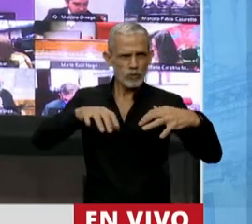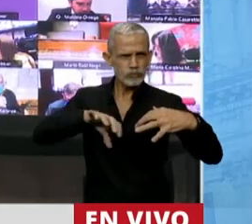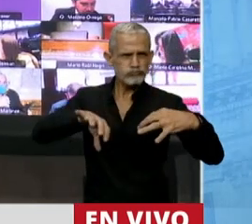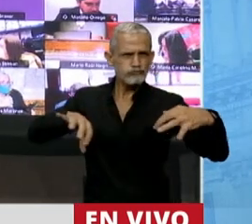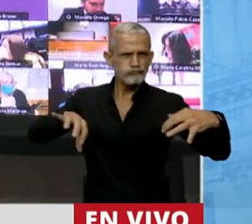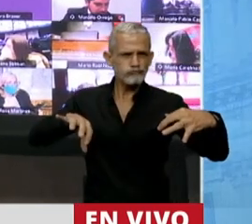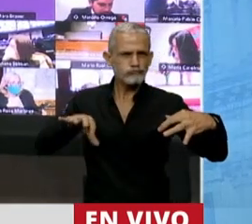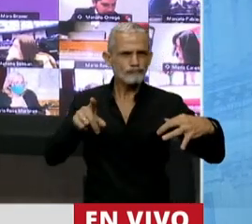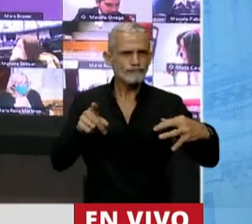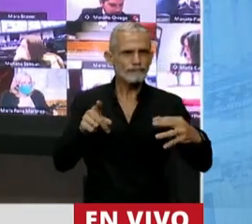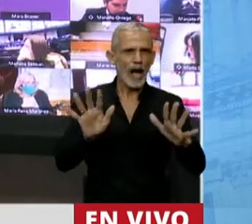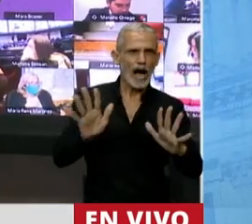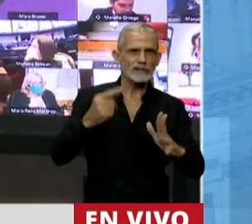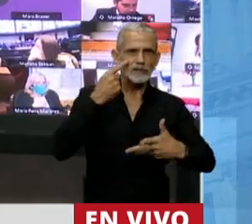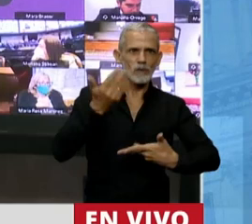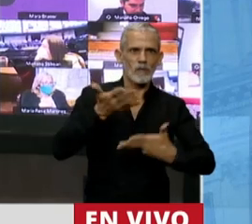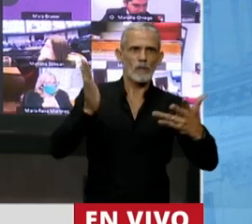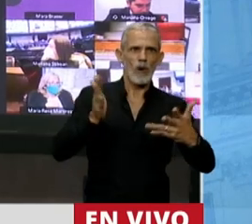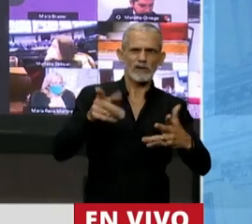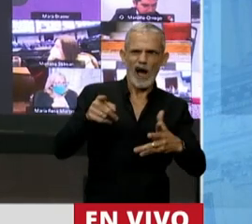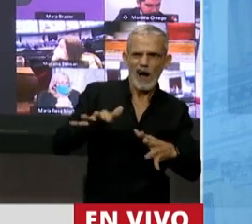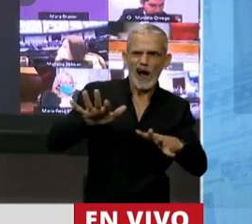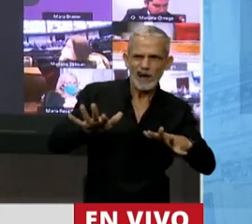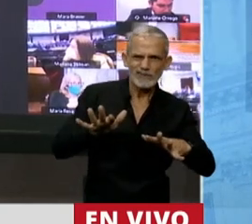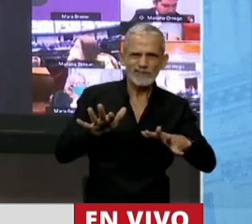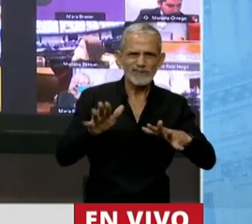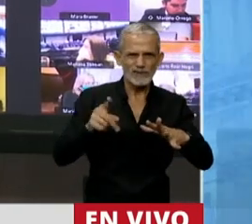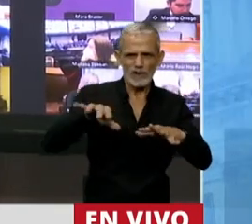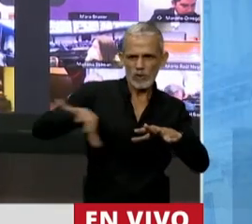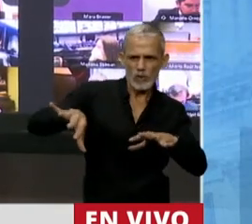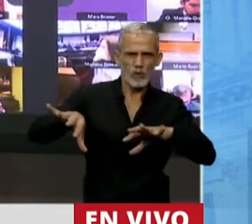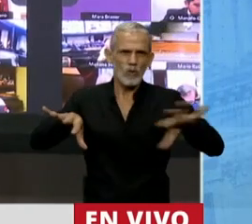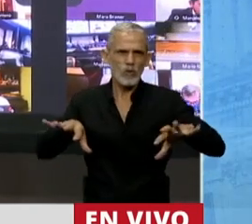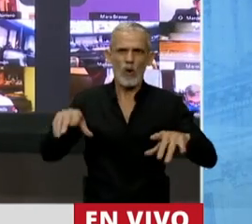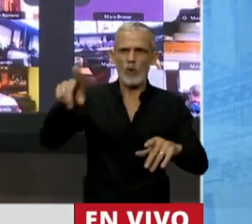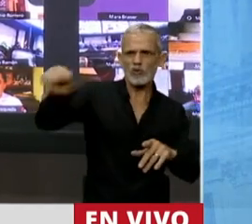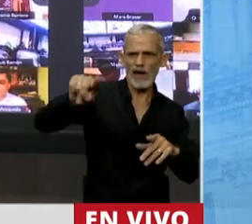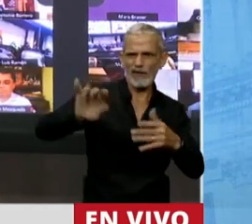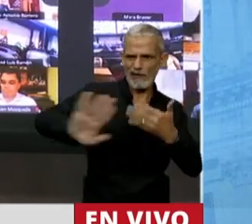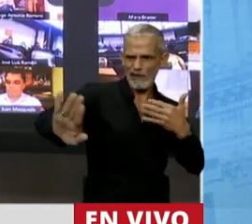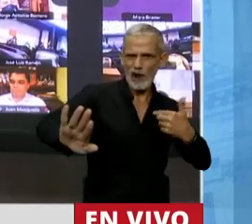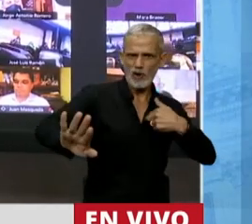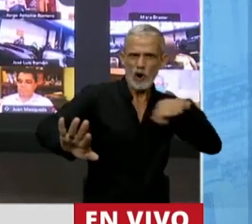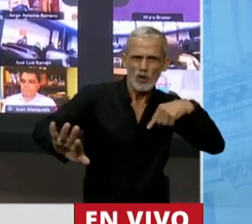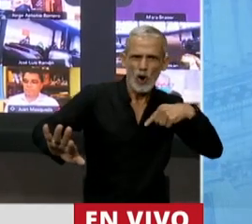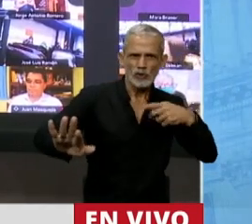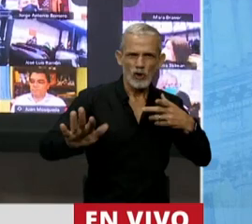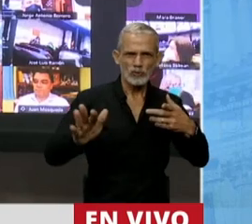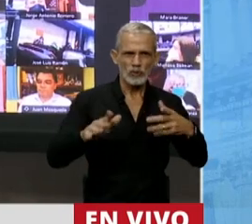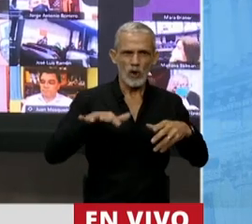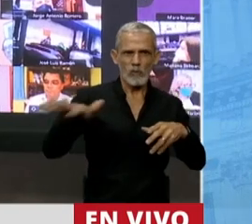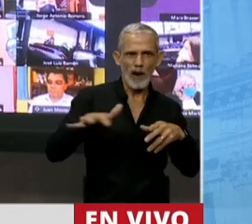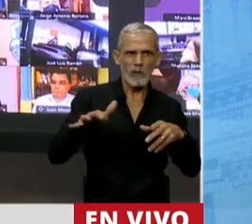consolidar escenarios cada vez más binarios de ustedes y nosotros, de pueblo a